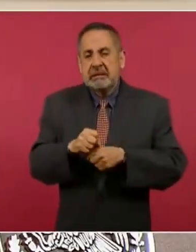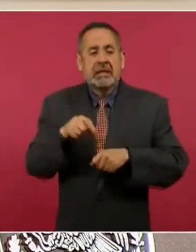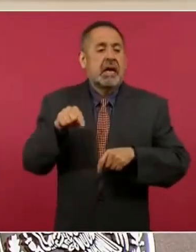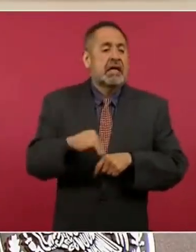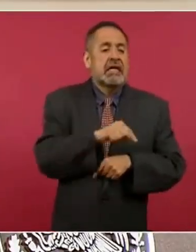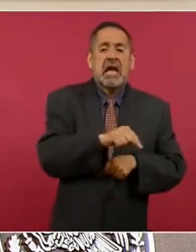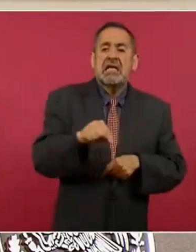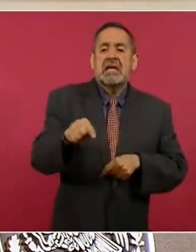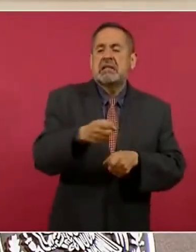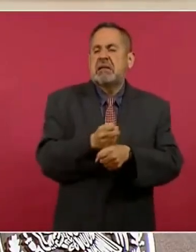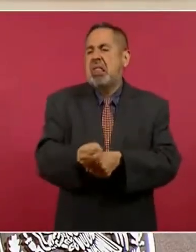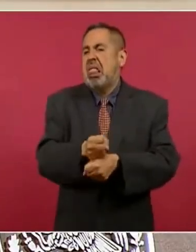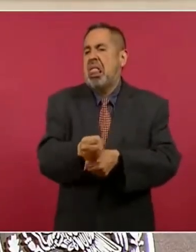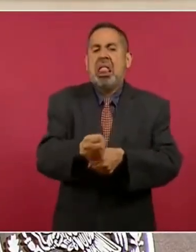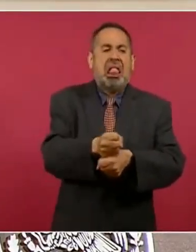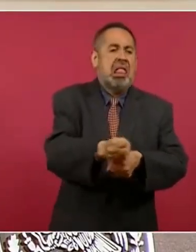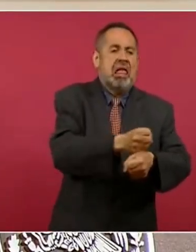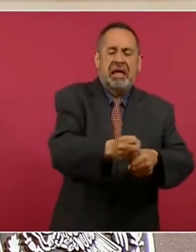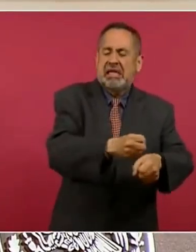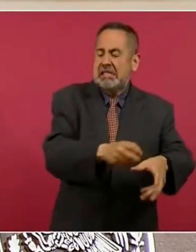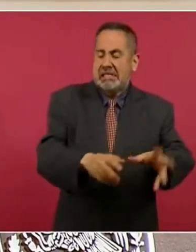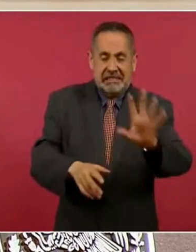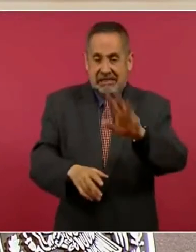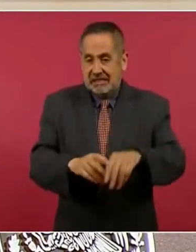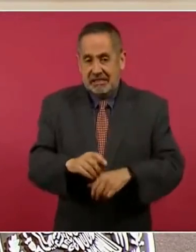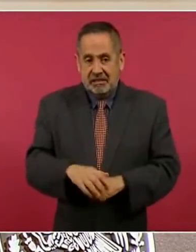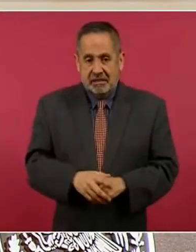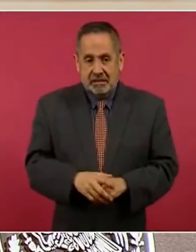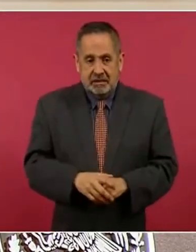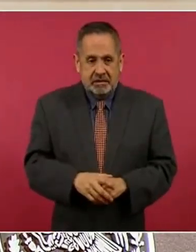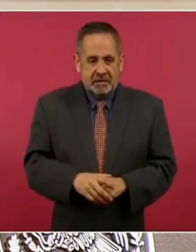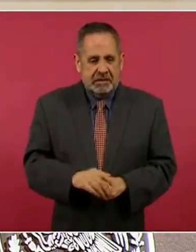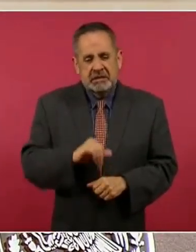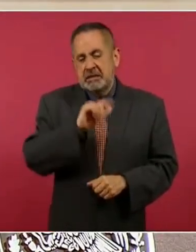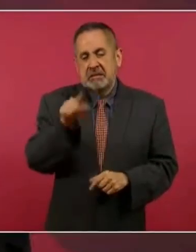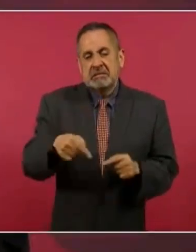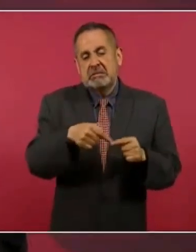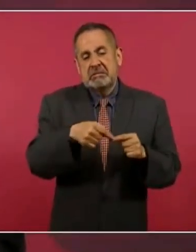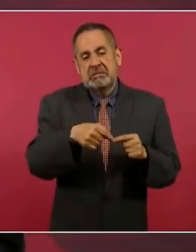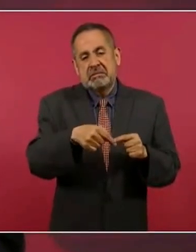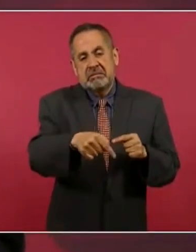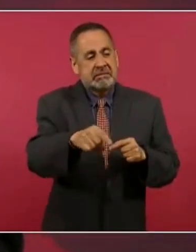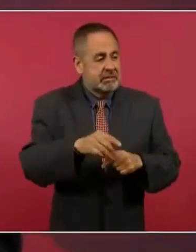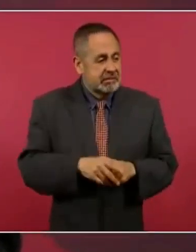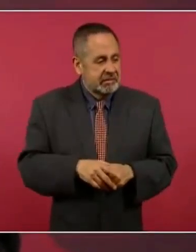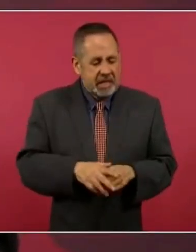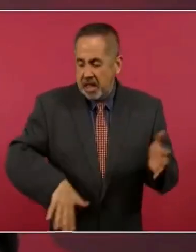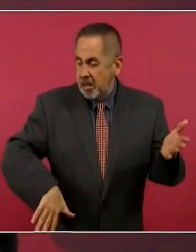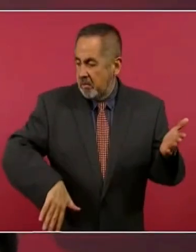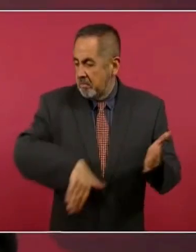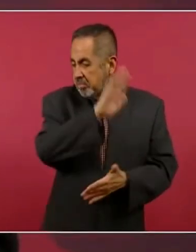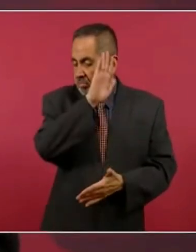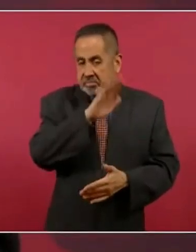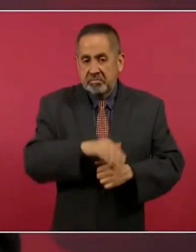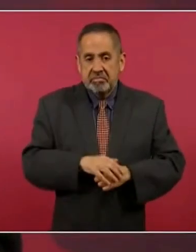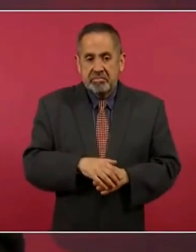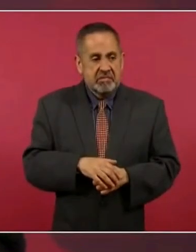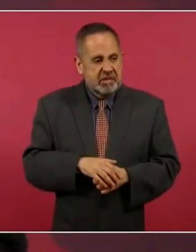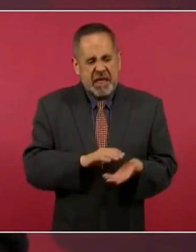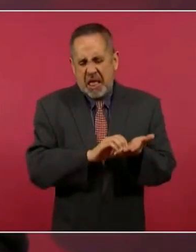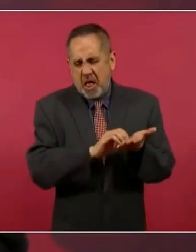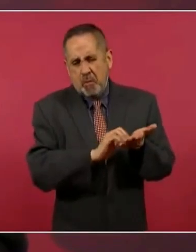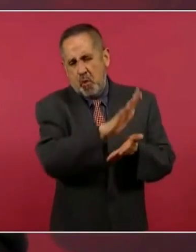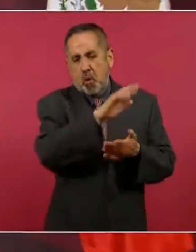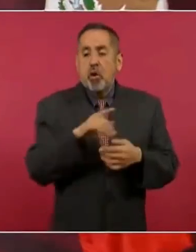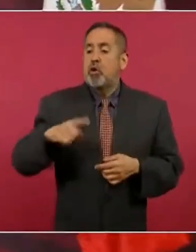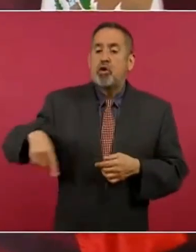y al poco tiempo vámonos afuera y triunfa el movimiento